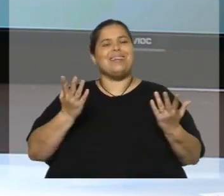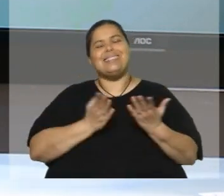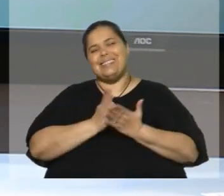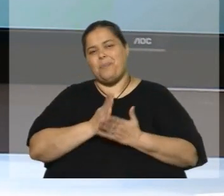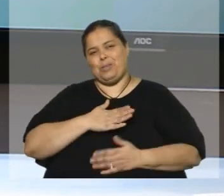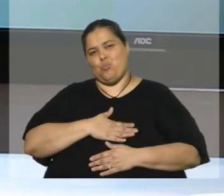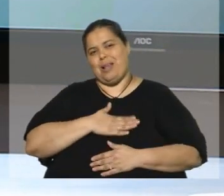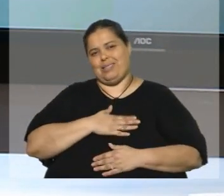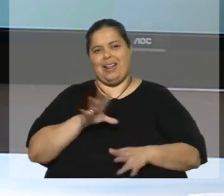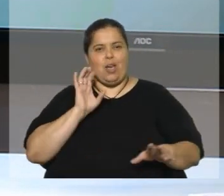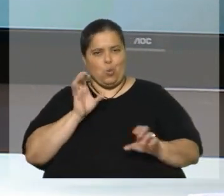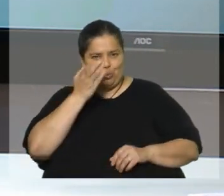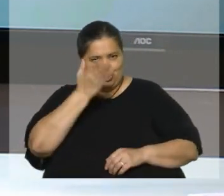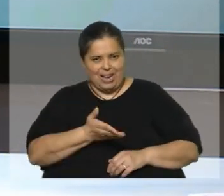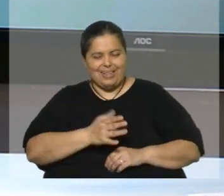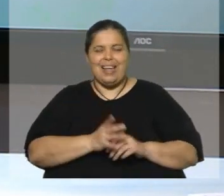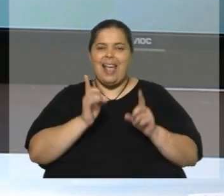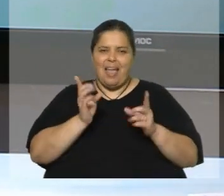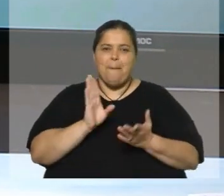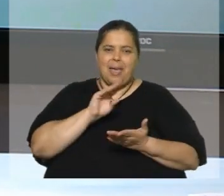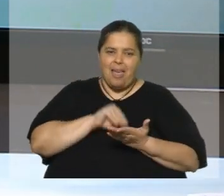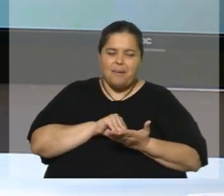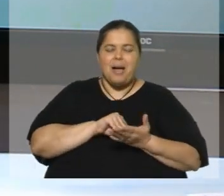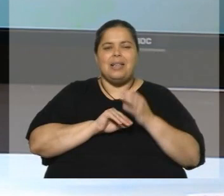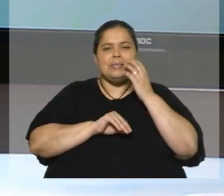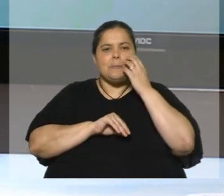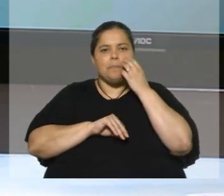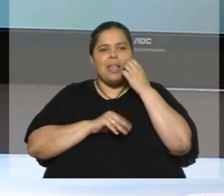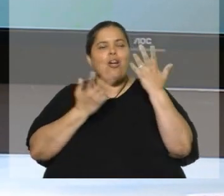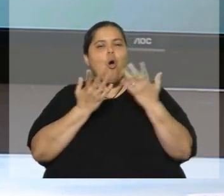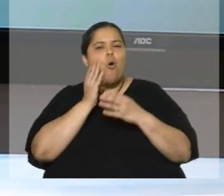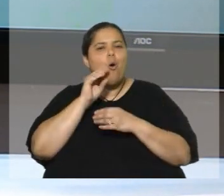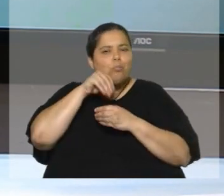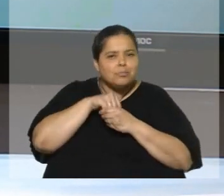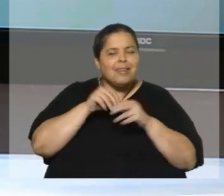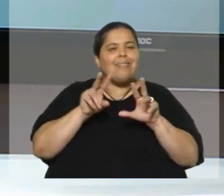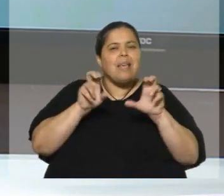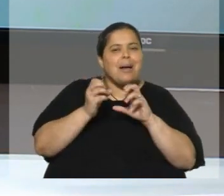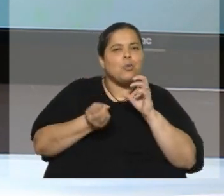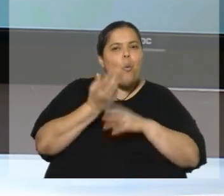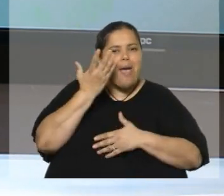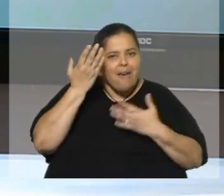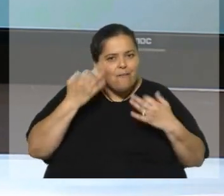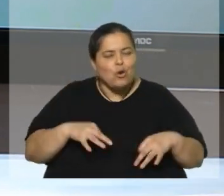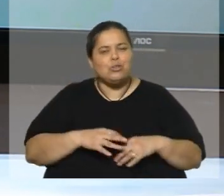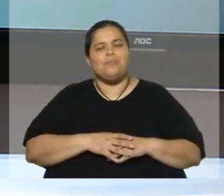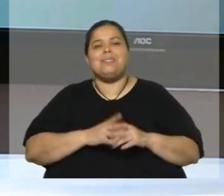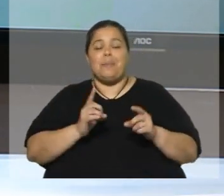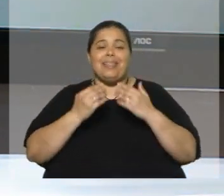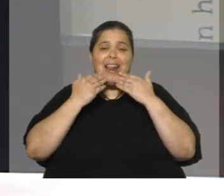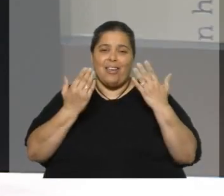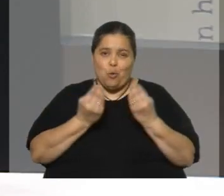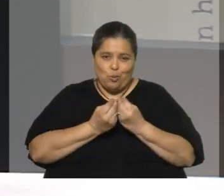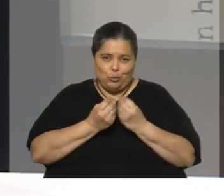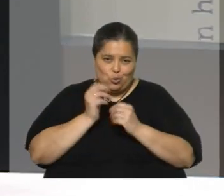placer escucharte. Además, uno ingresa en temas nuevos. te agradezco mucho tu visita.